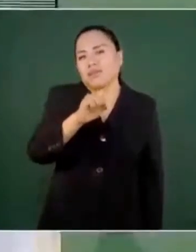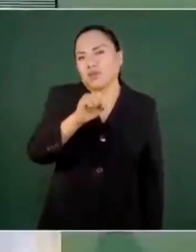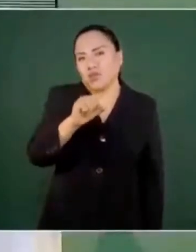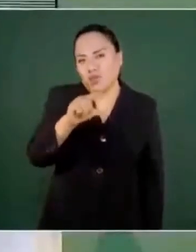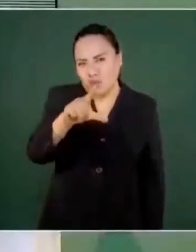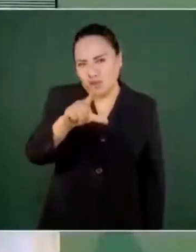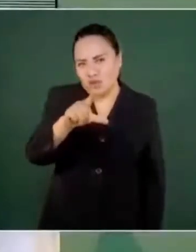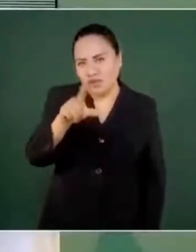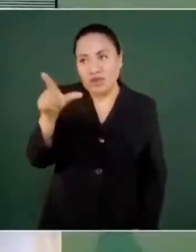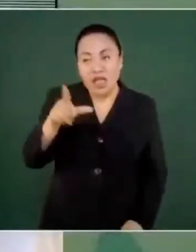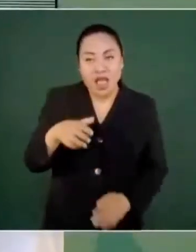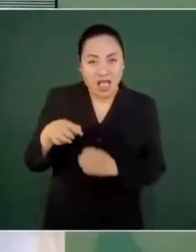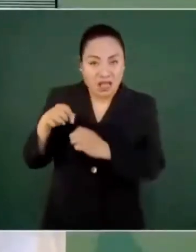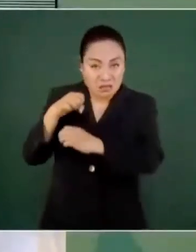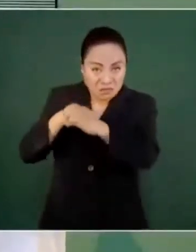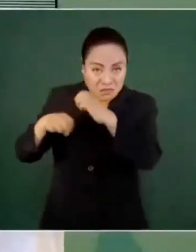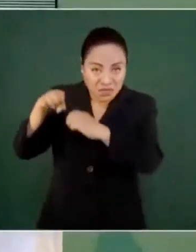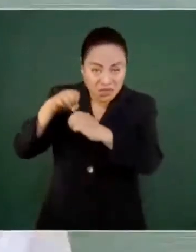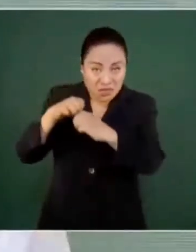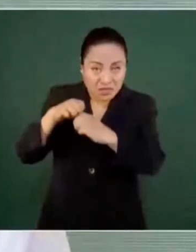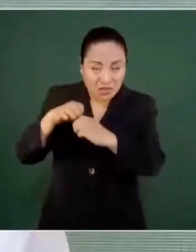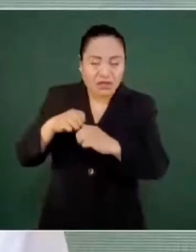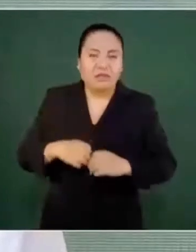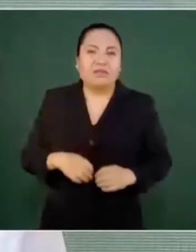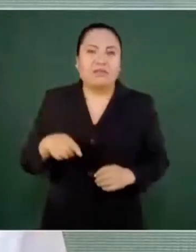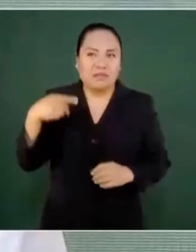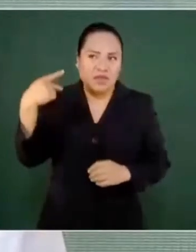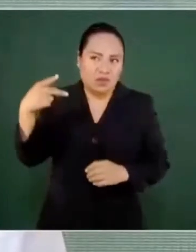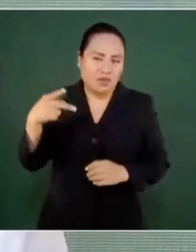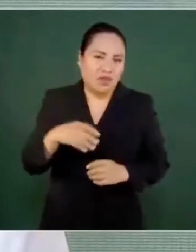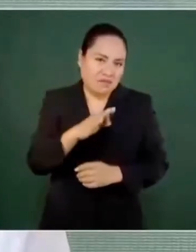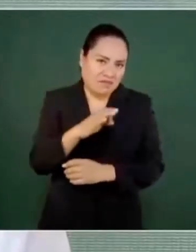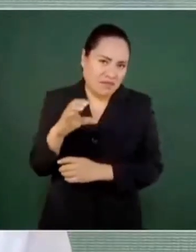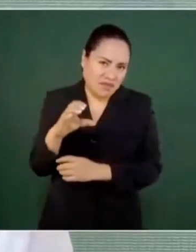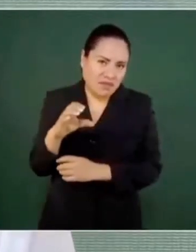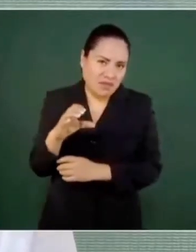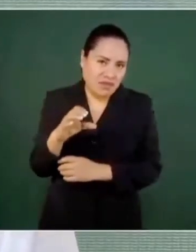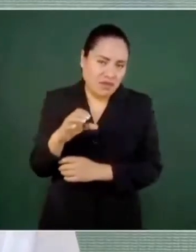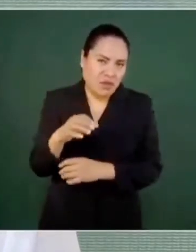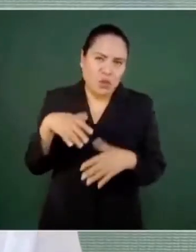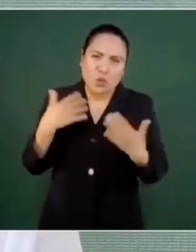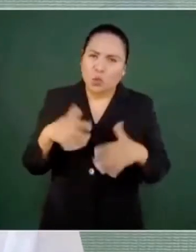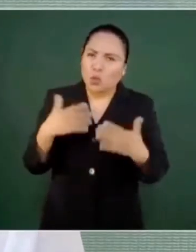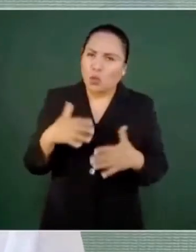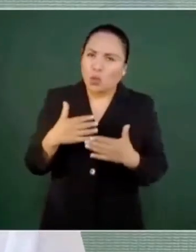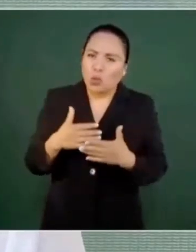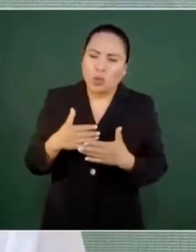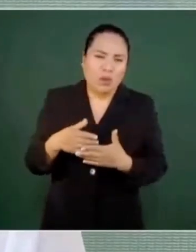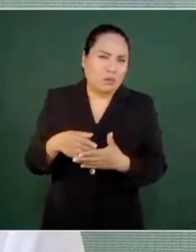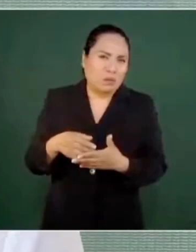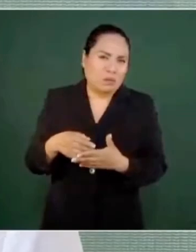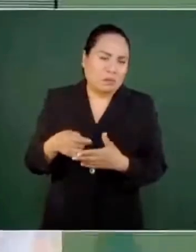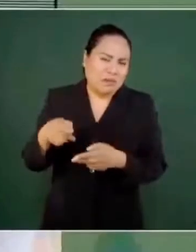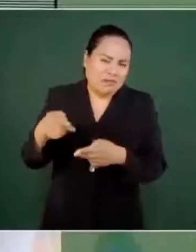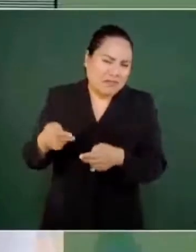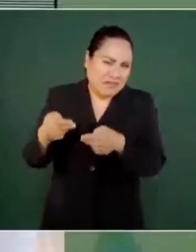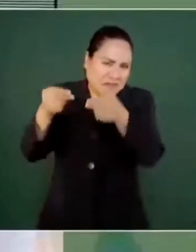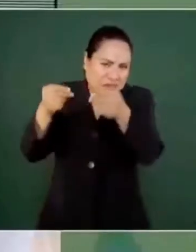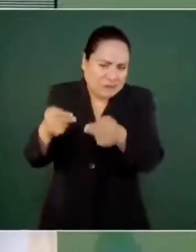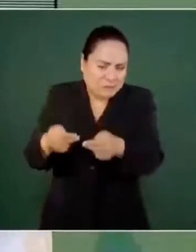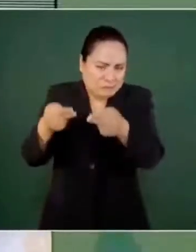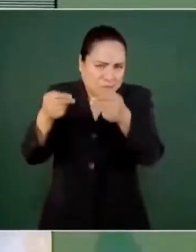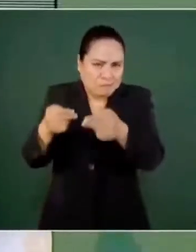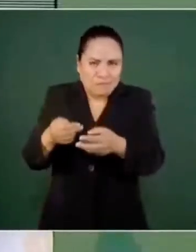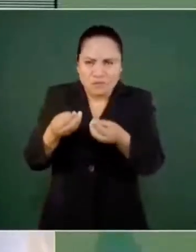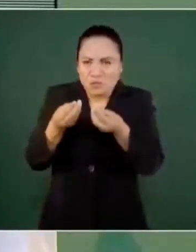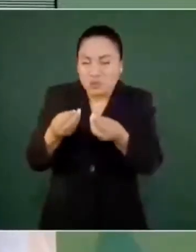Repsol, y le daba contratos jugosísimos, le dio un